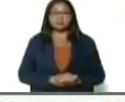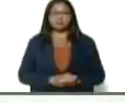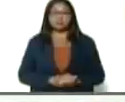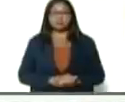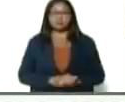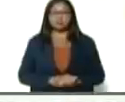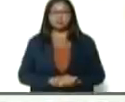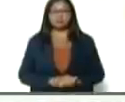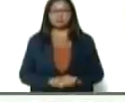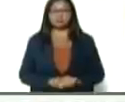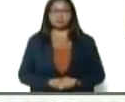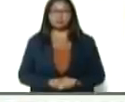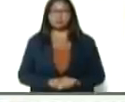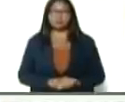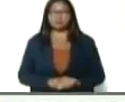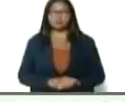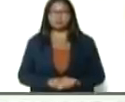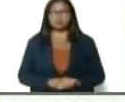yo, yo,